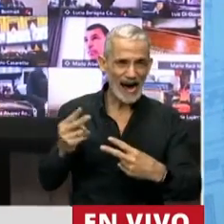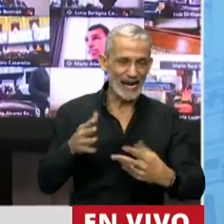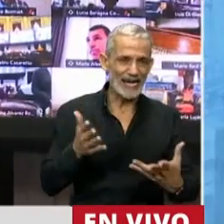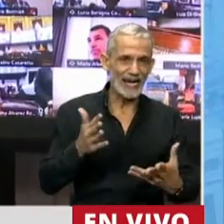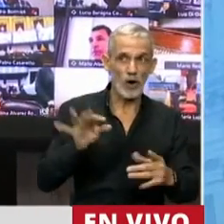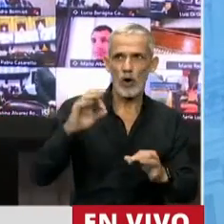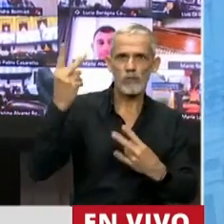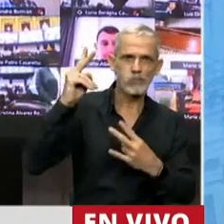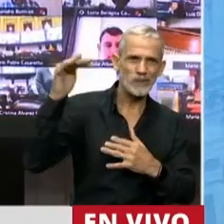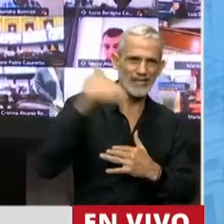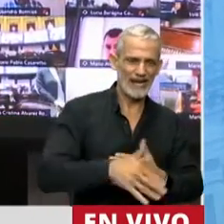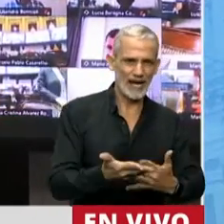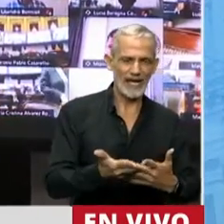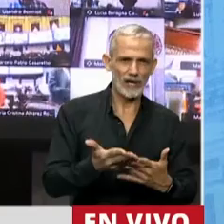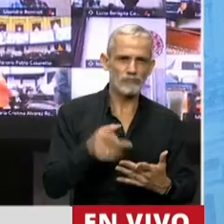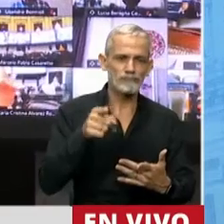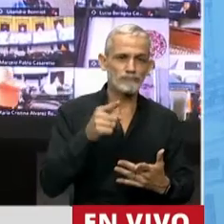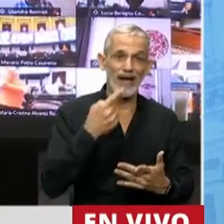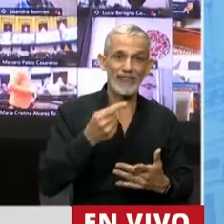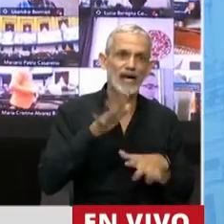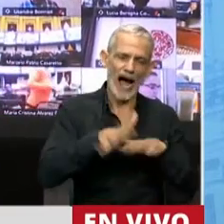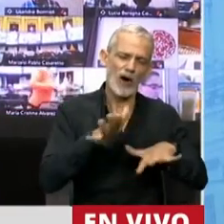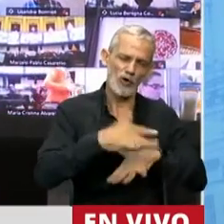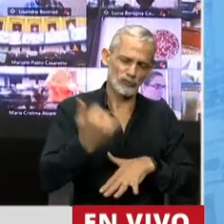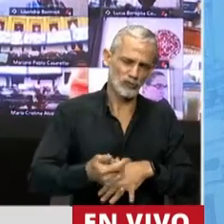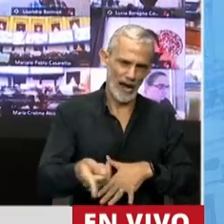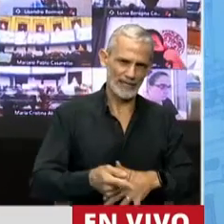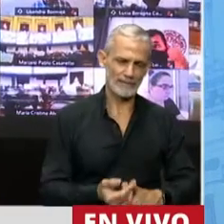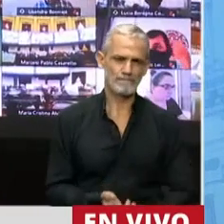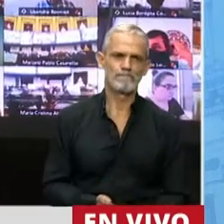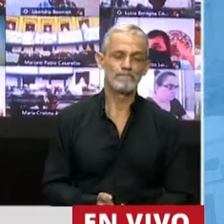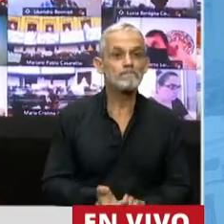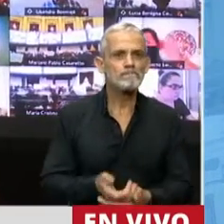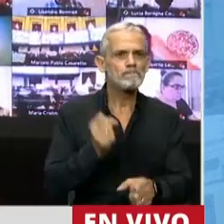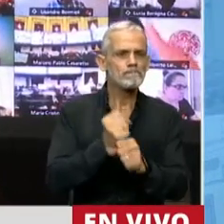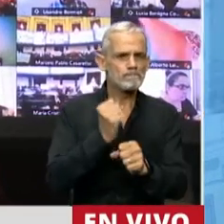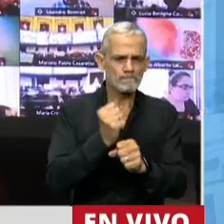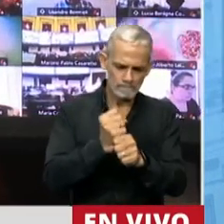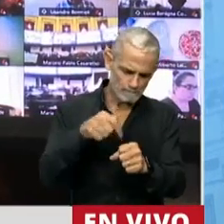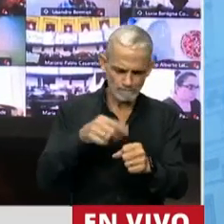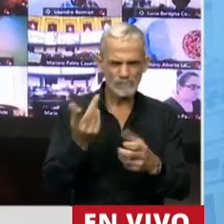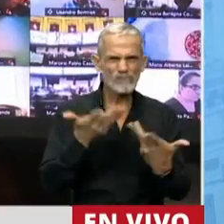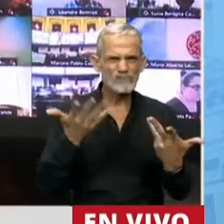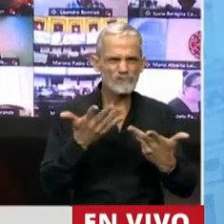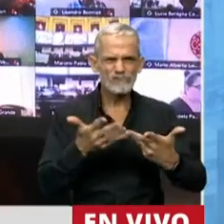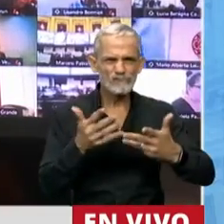menciona taxativamente el acoso. Trabajar esto fue muy